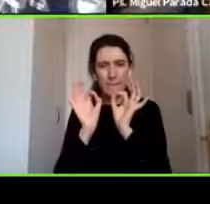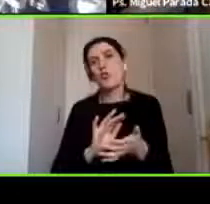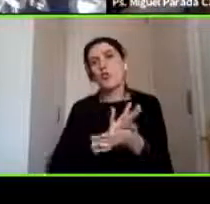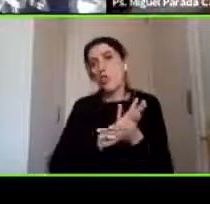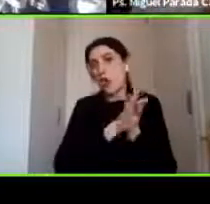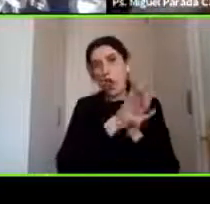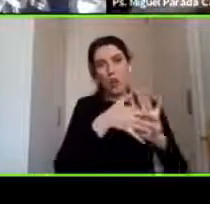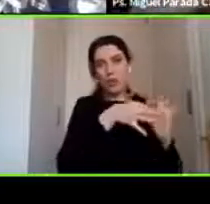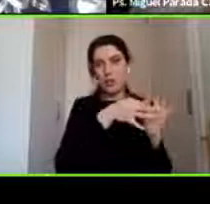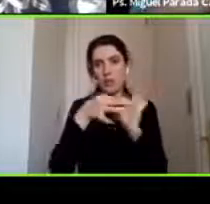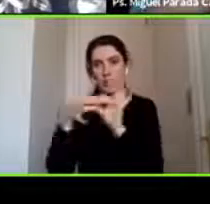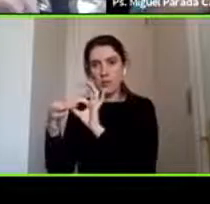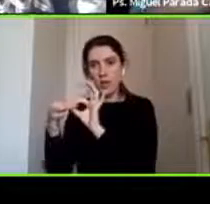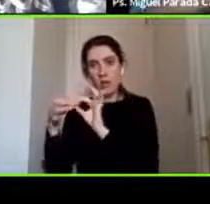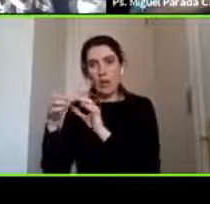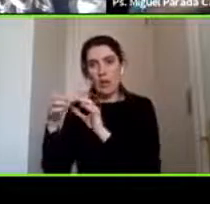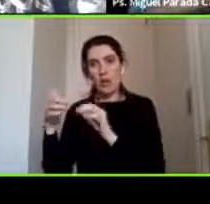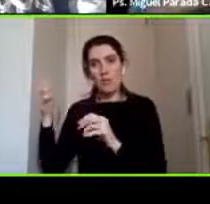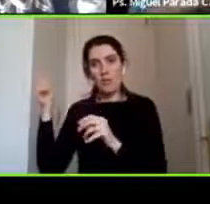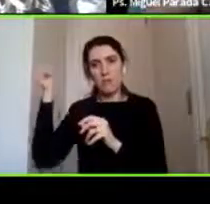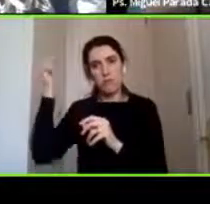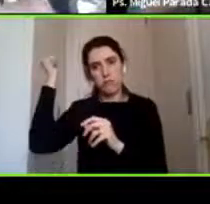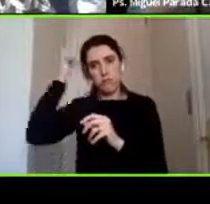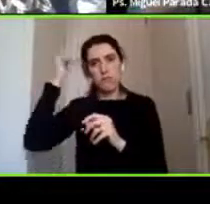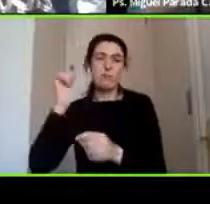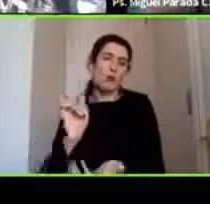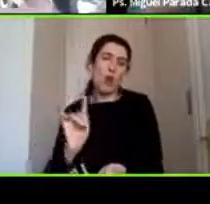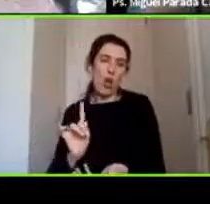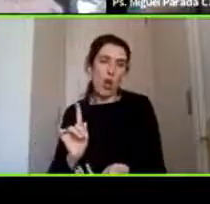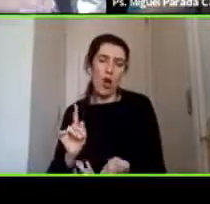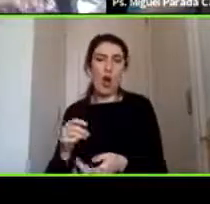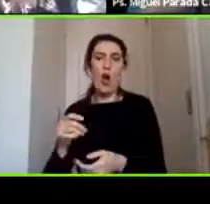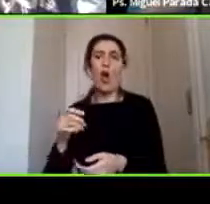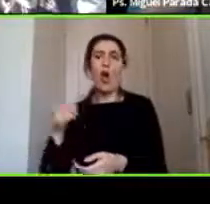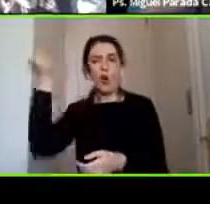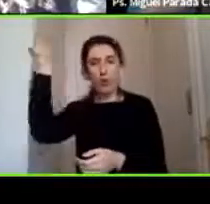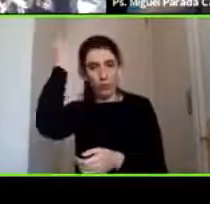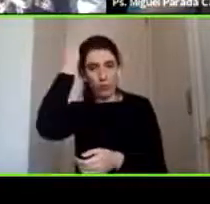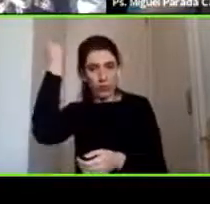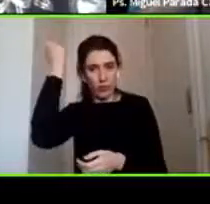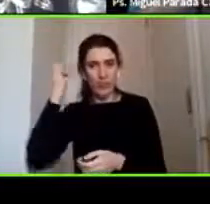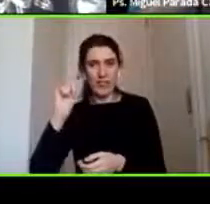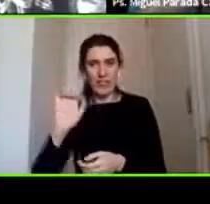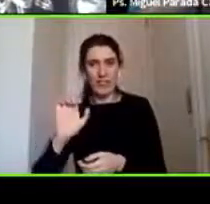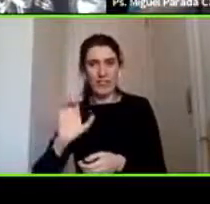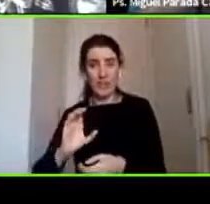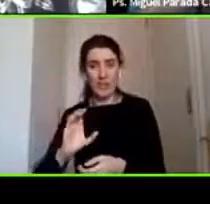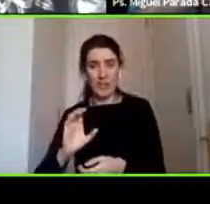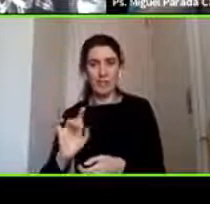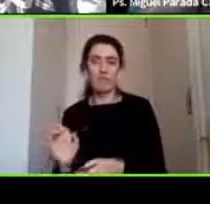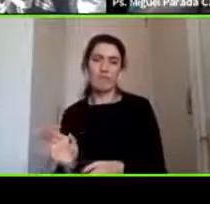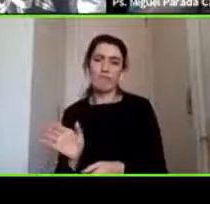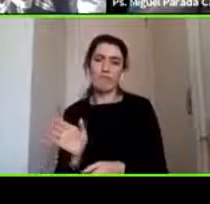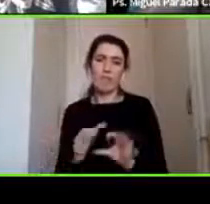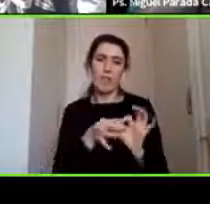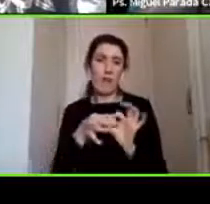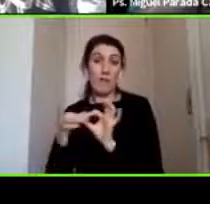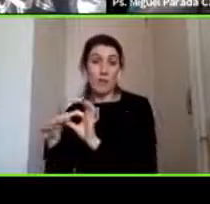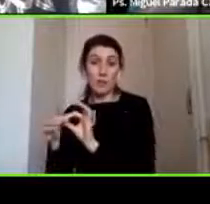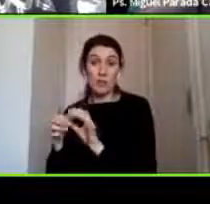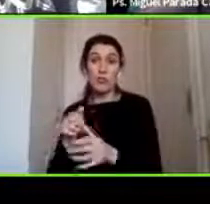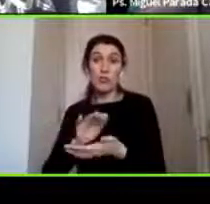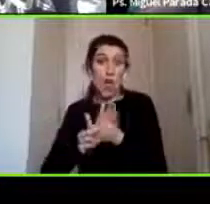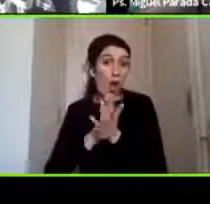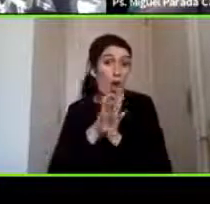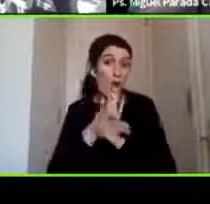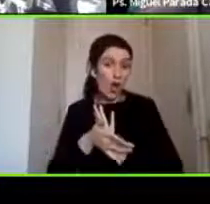con la contusión de cráneo o el tech pero si hay cosas que pudieran corresponder a una secuela de